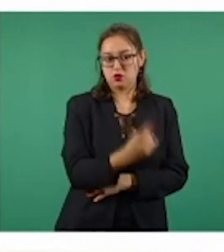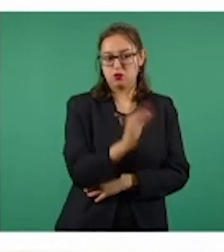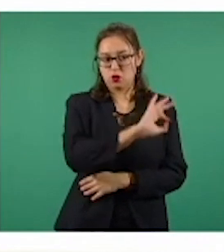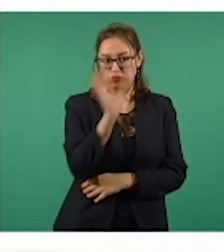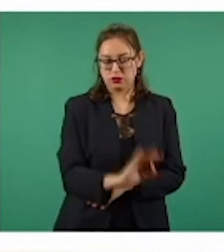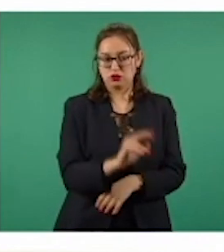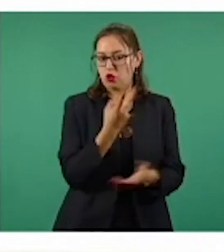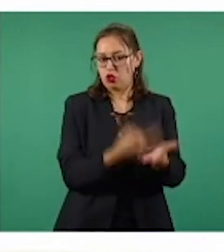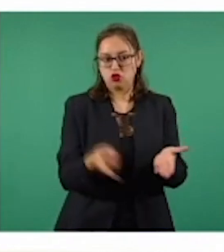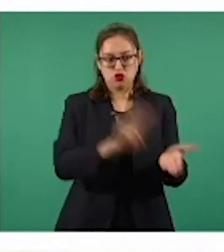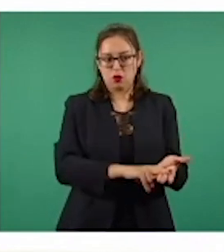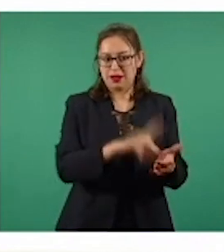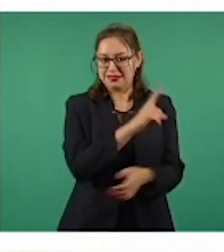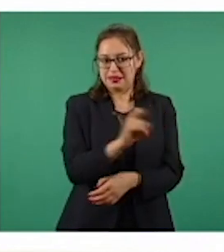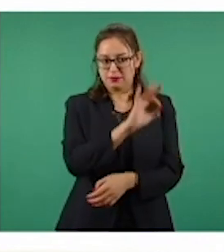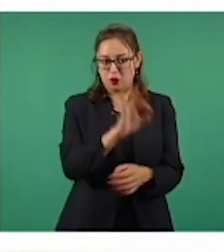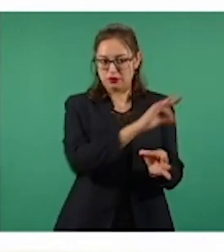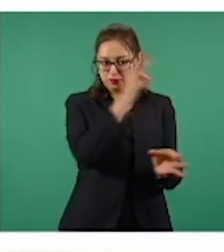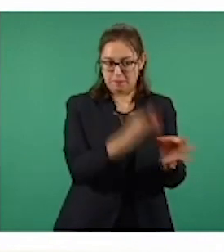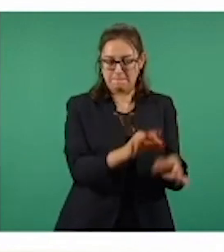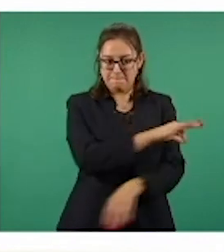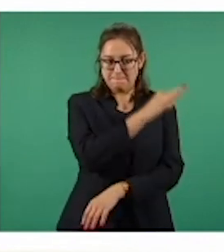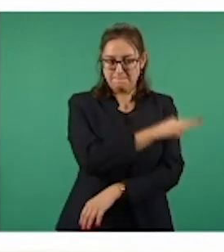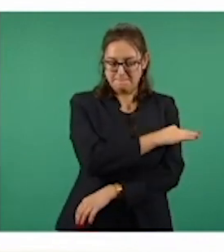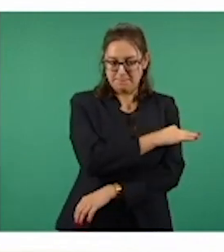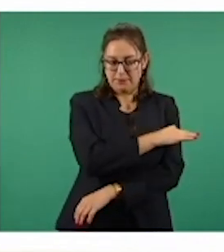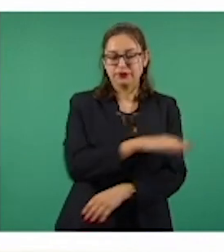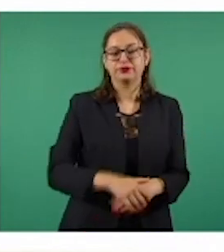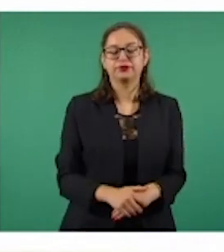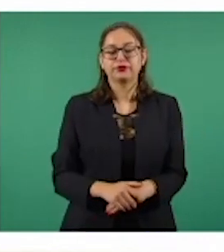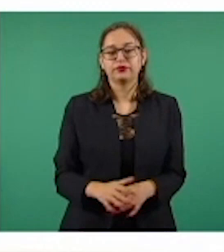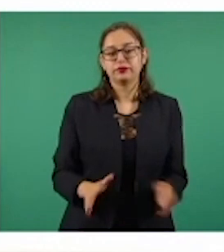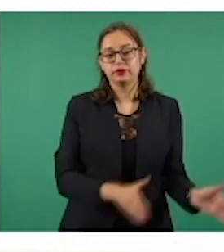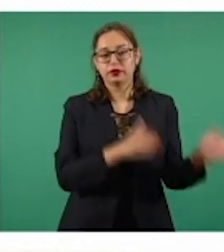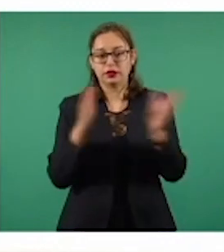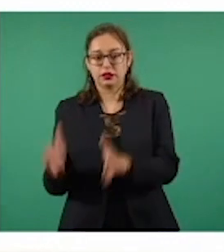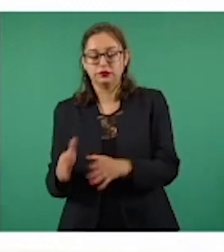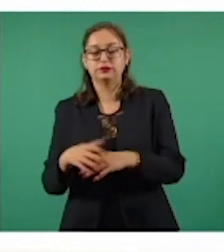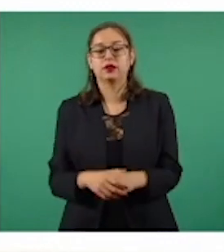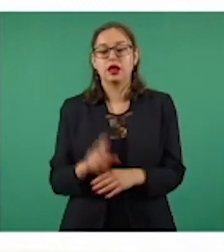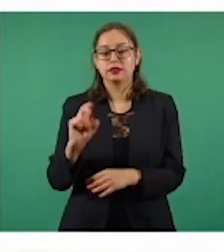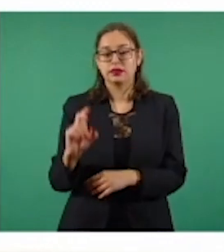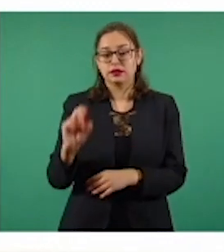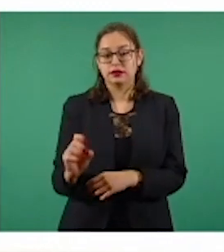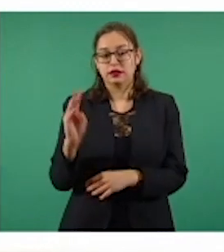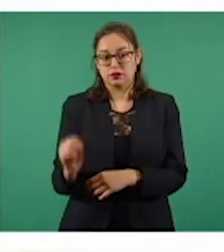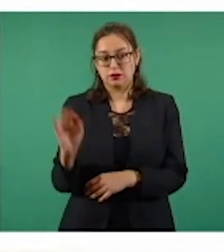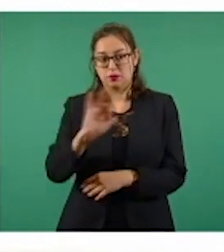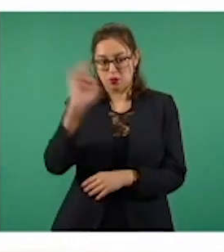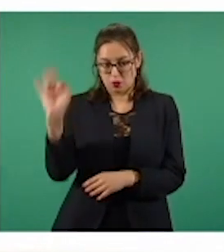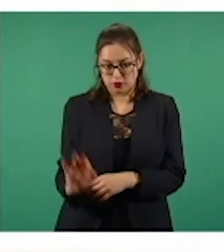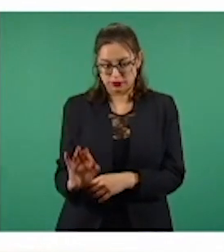totalmente protegidas. Esto representa 66 por ciento, dos terceras partes de la población adulta mexicana